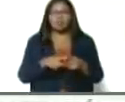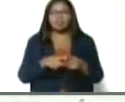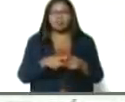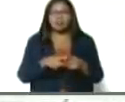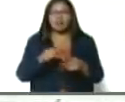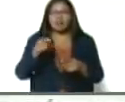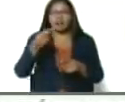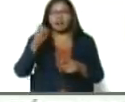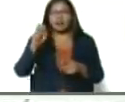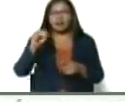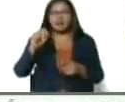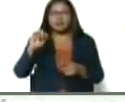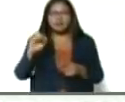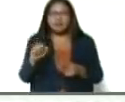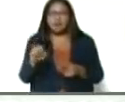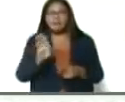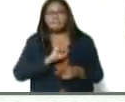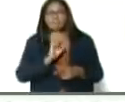y animal,